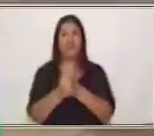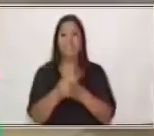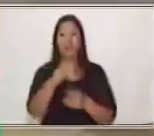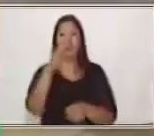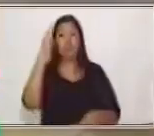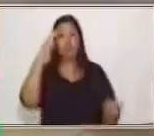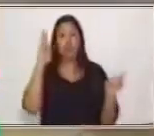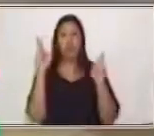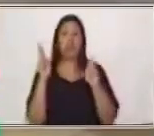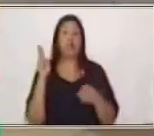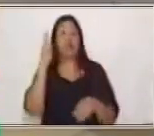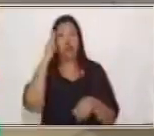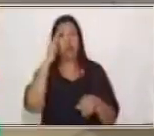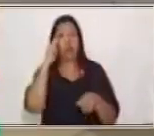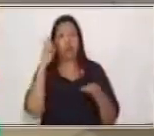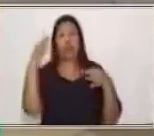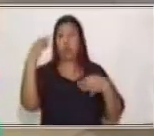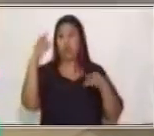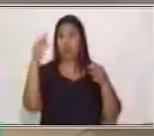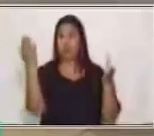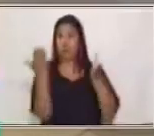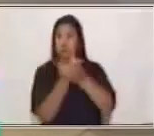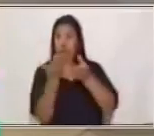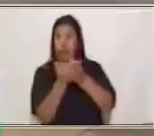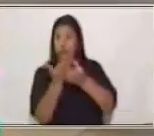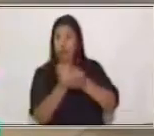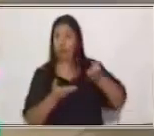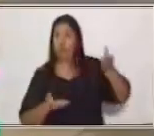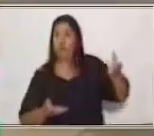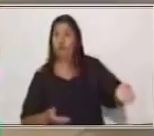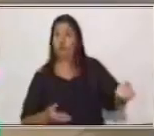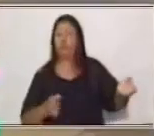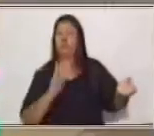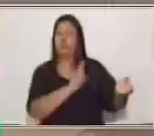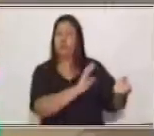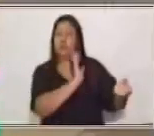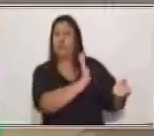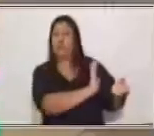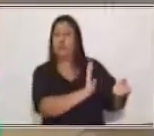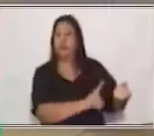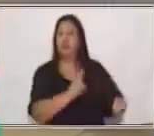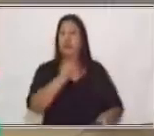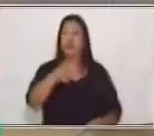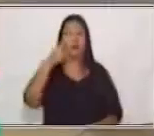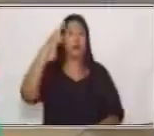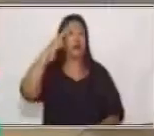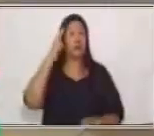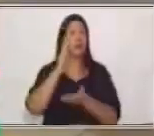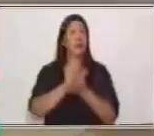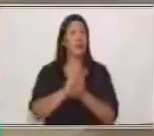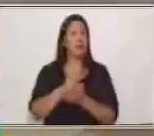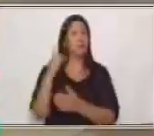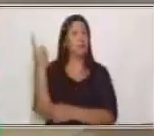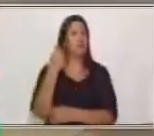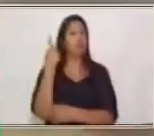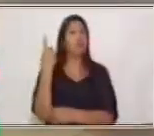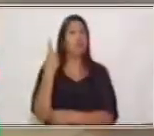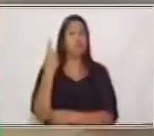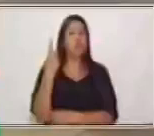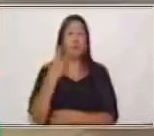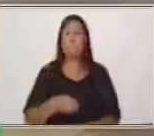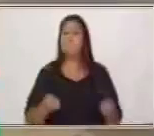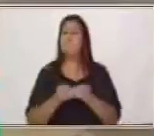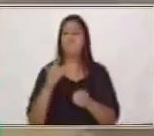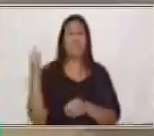trabajos y guardarlos en tu portafolio de Aprendo en Casa. No olvides las recomendaciones importantes. La más importante,